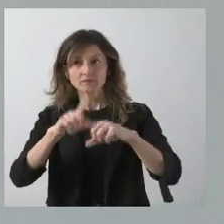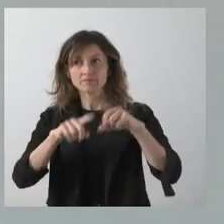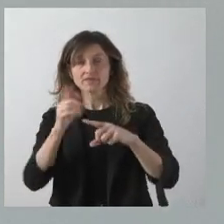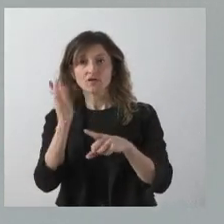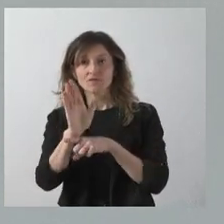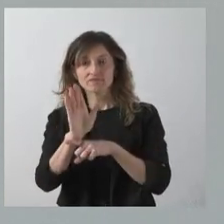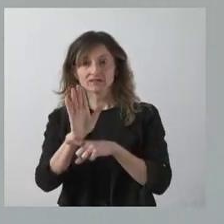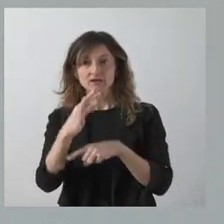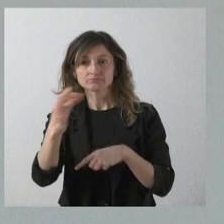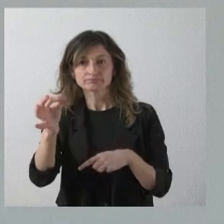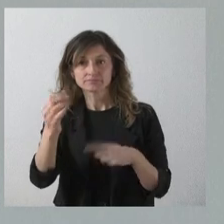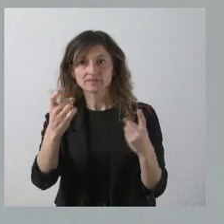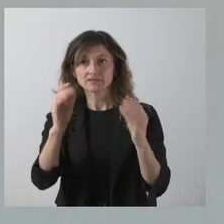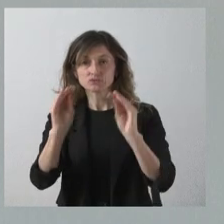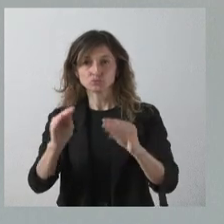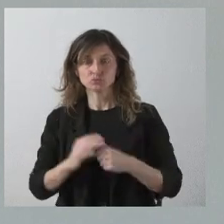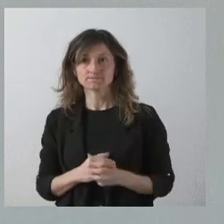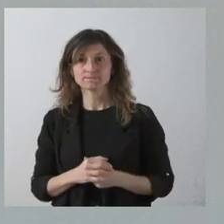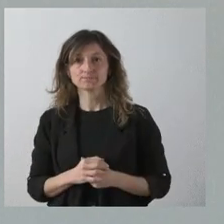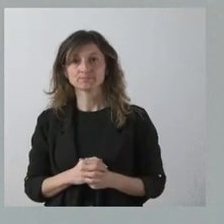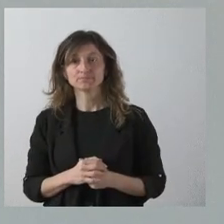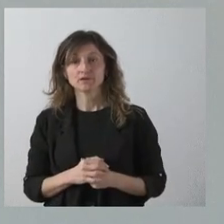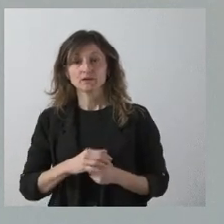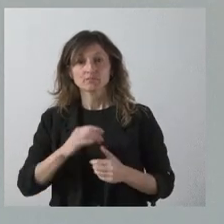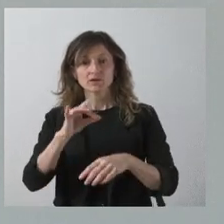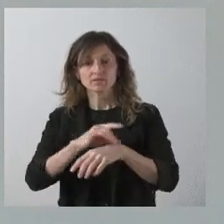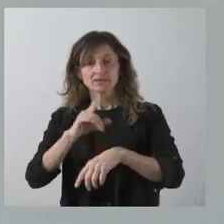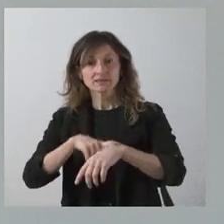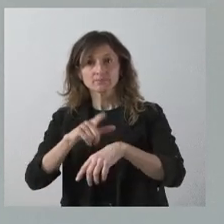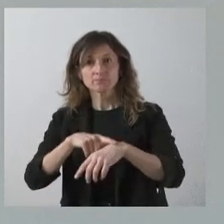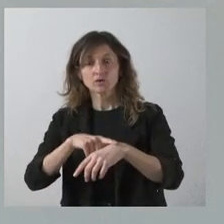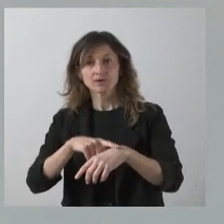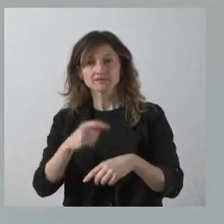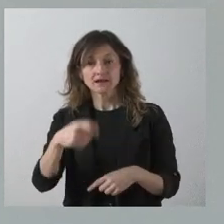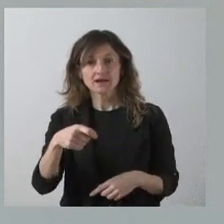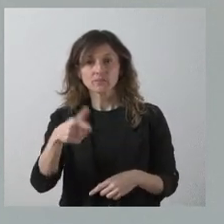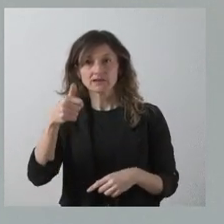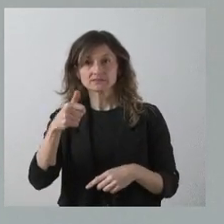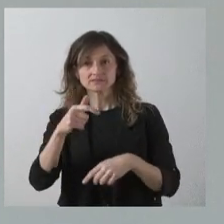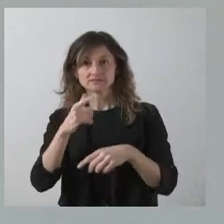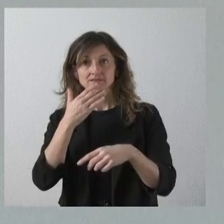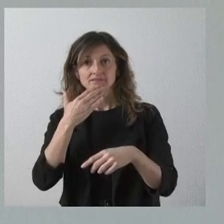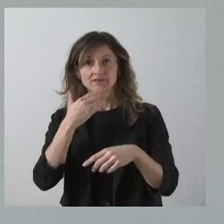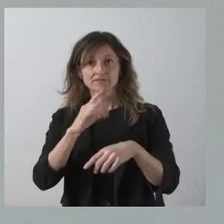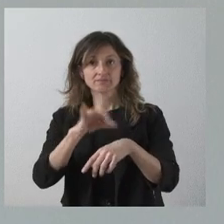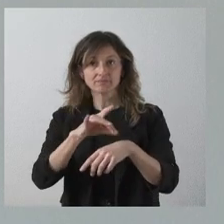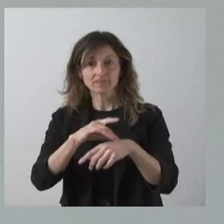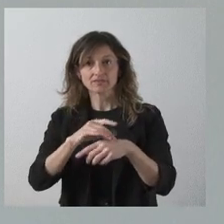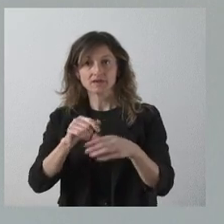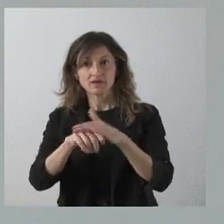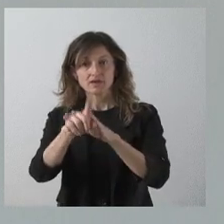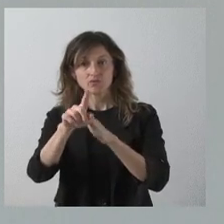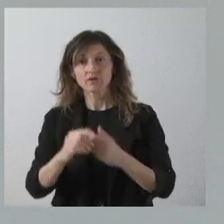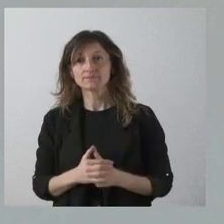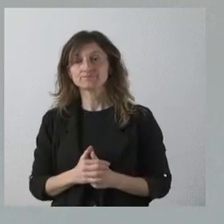a las circunstancias concretas que son mayores a medida que evoluciona el tiempo y el coste también es mayor. Nosotros aquí lo que miramos siempre es el ámbito